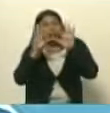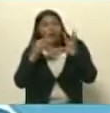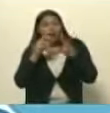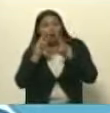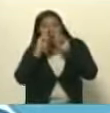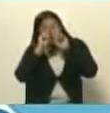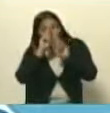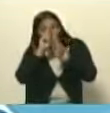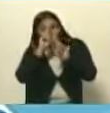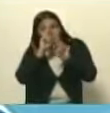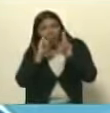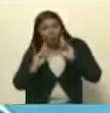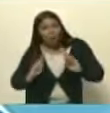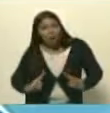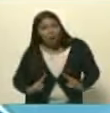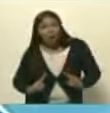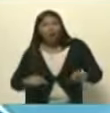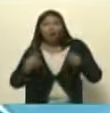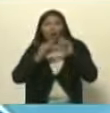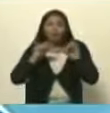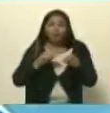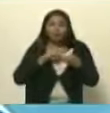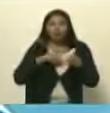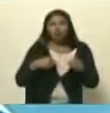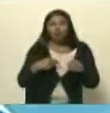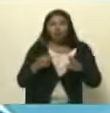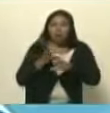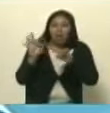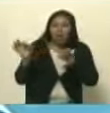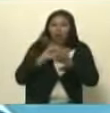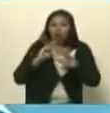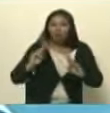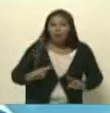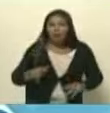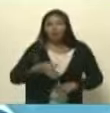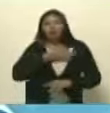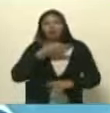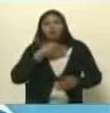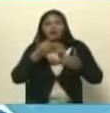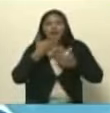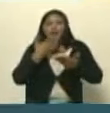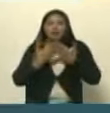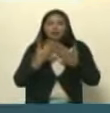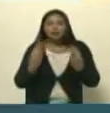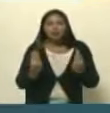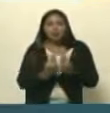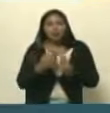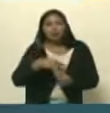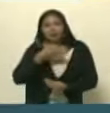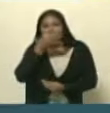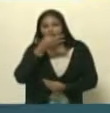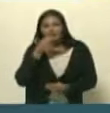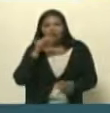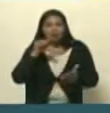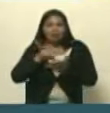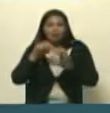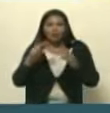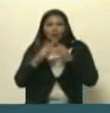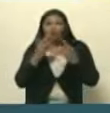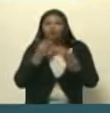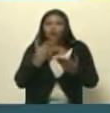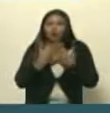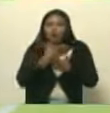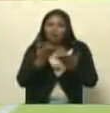humano no está lejano de lo que somos como seres humanos seres sociales gracias por acompañarnos esta tarde en nuestro punto de encuentro muchas